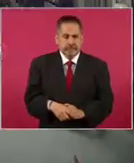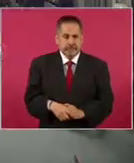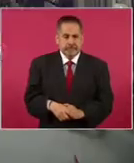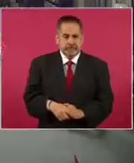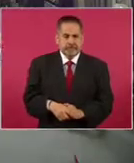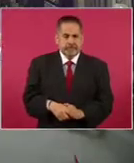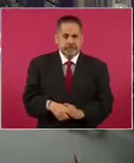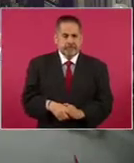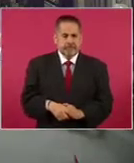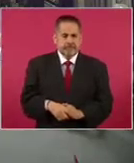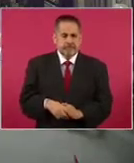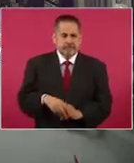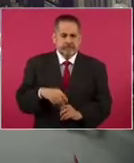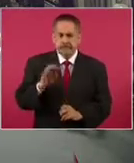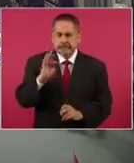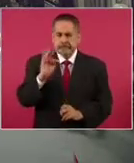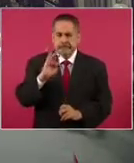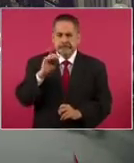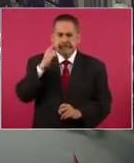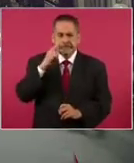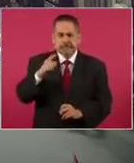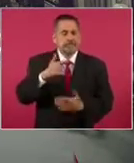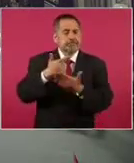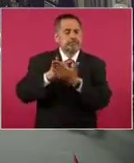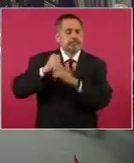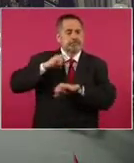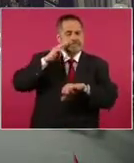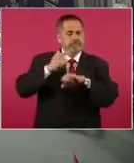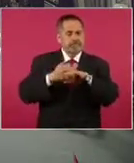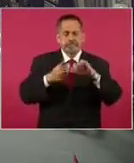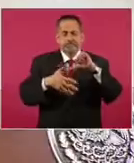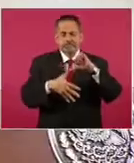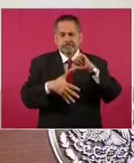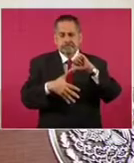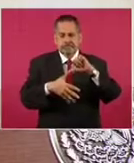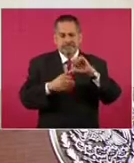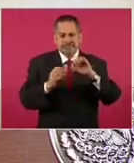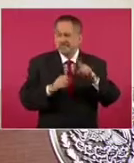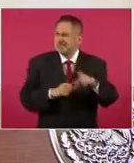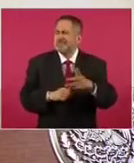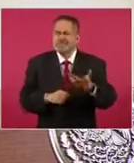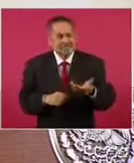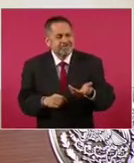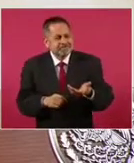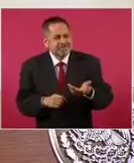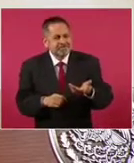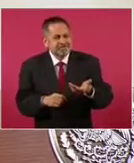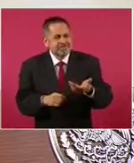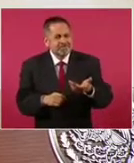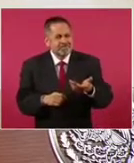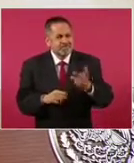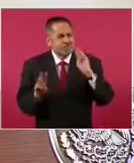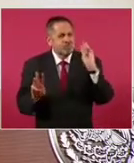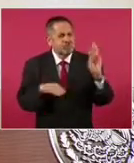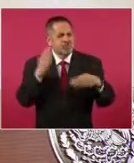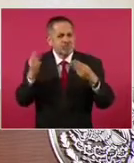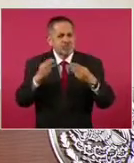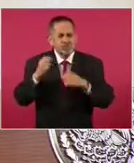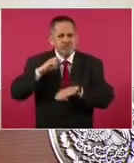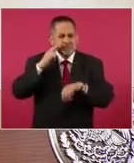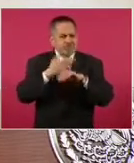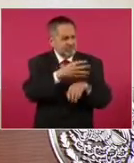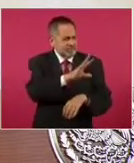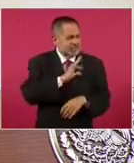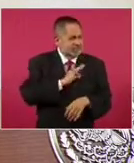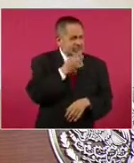Y si es la gerente de América Latina o a nivel mundial, a ver qué nos